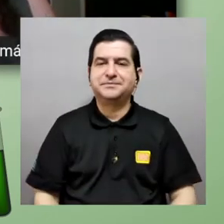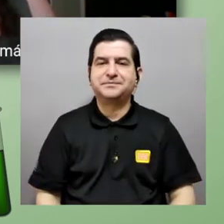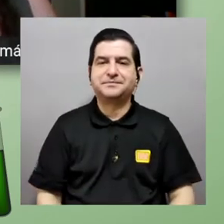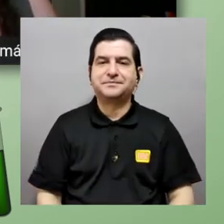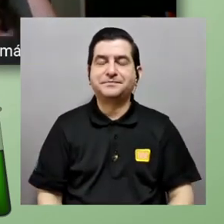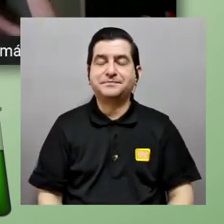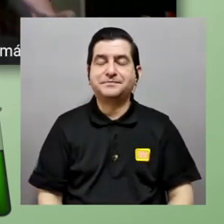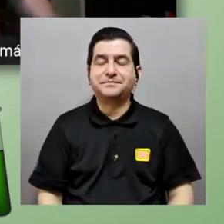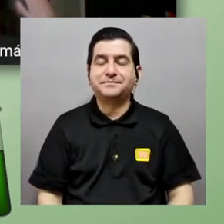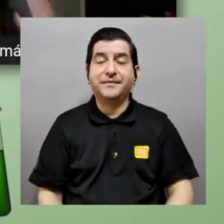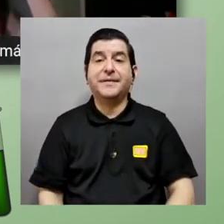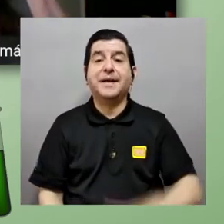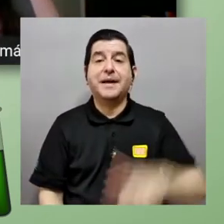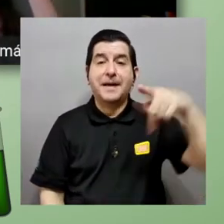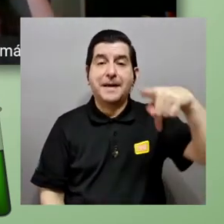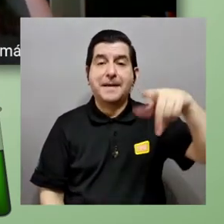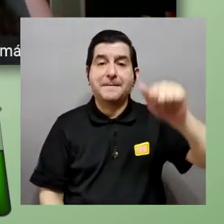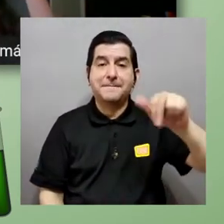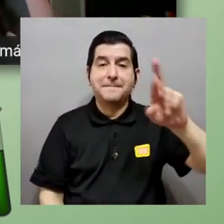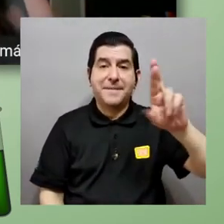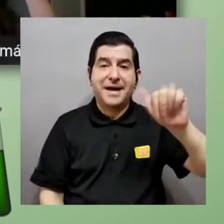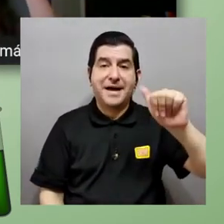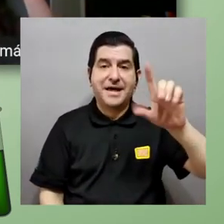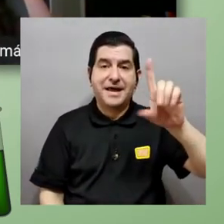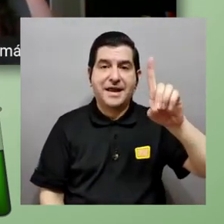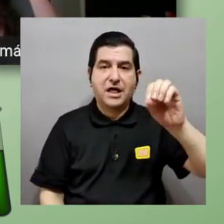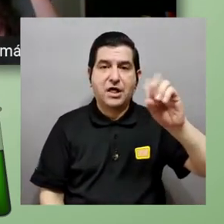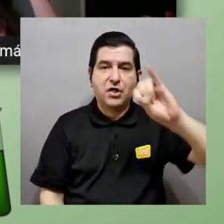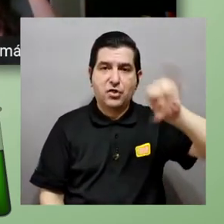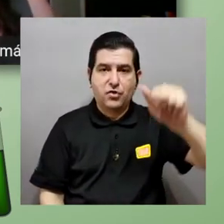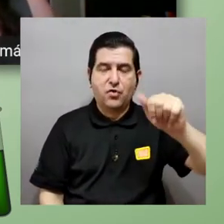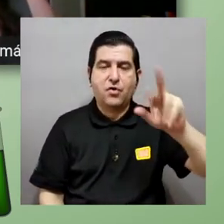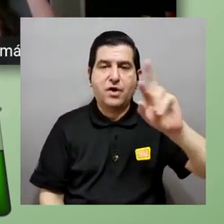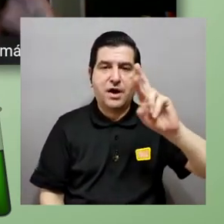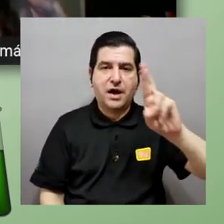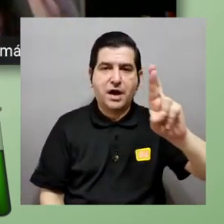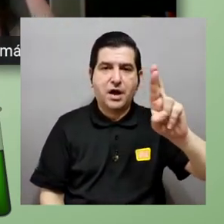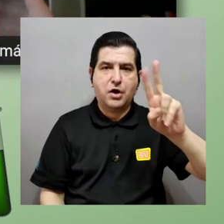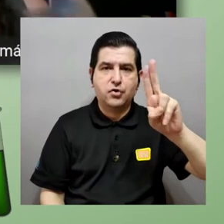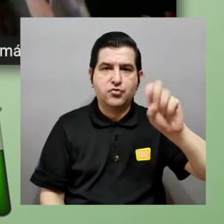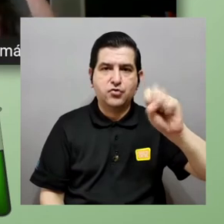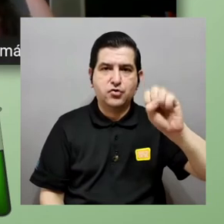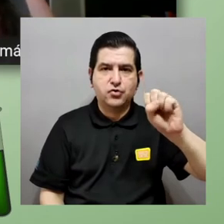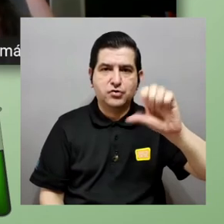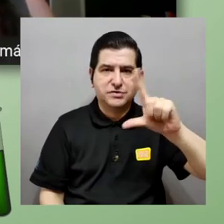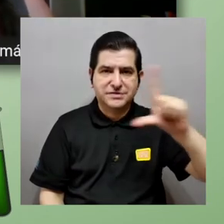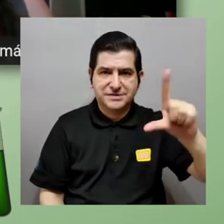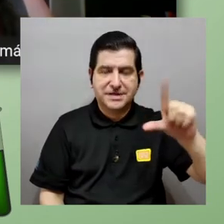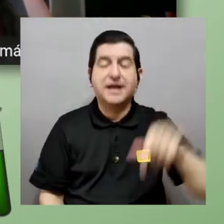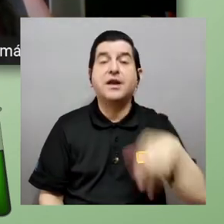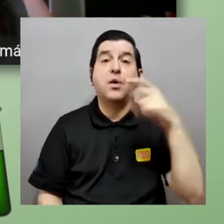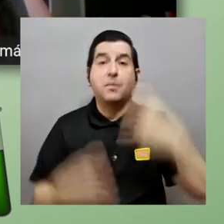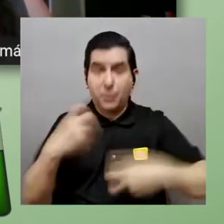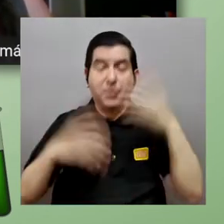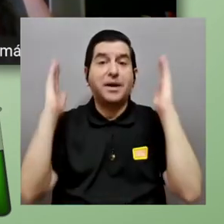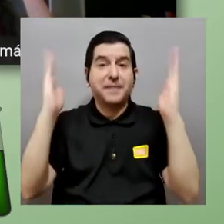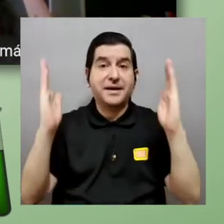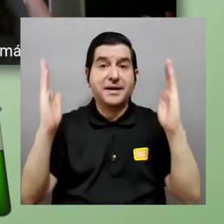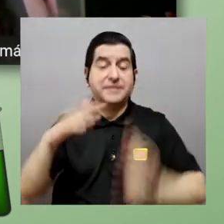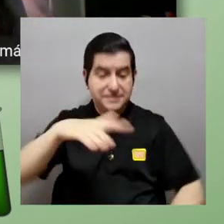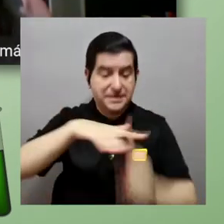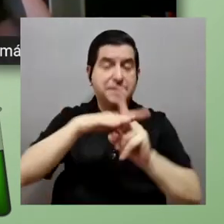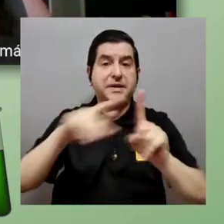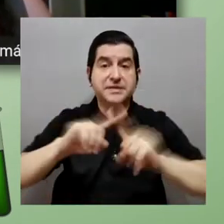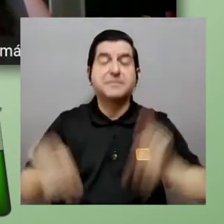así hay una o sea la paradoja de russell fue un problema cuando salió grande pero pero para eso fue que se hizo la axiomatización de la